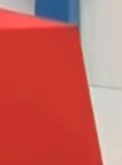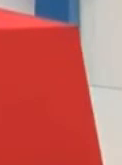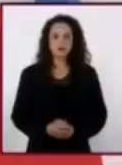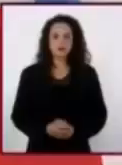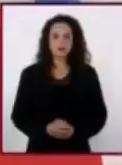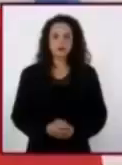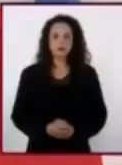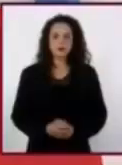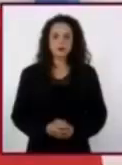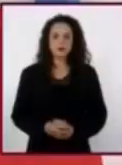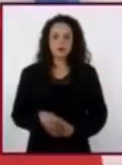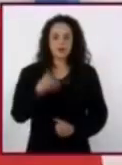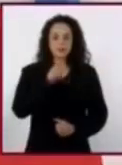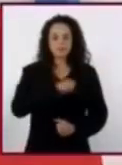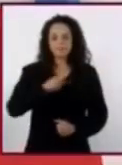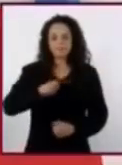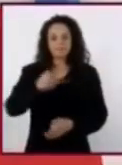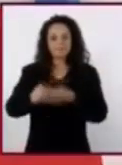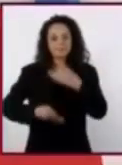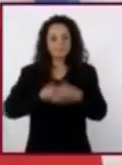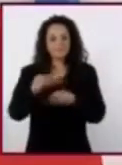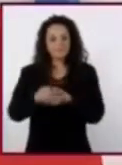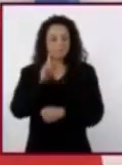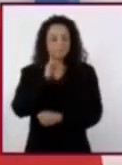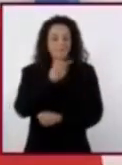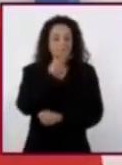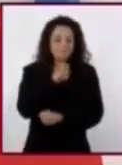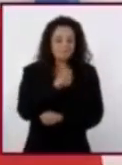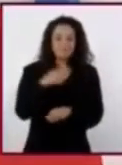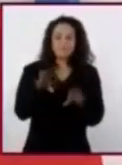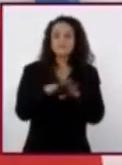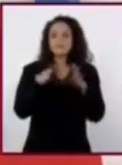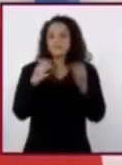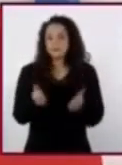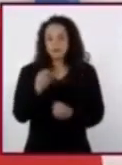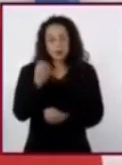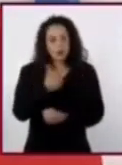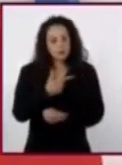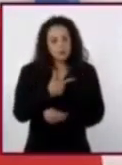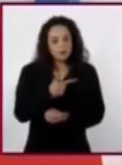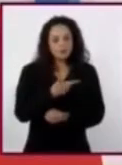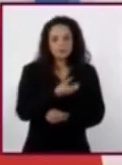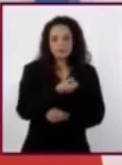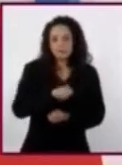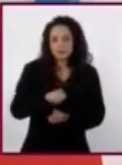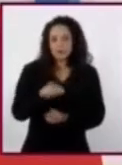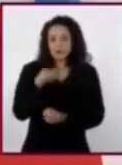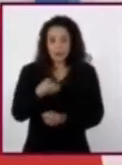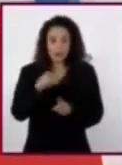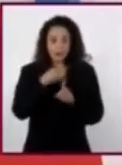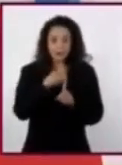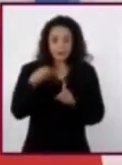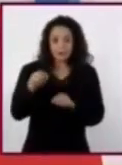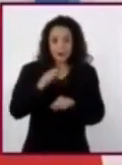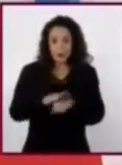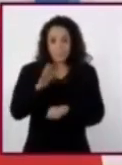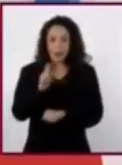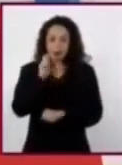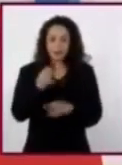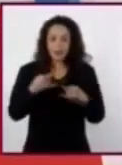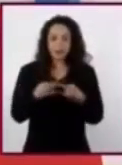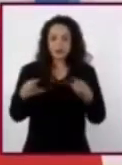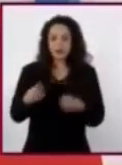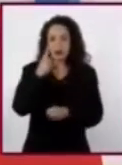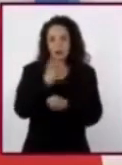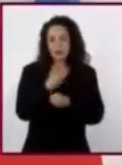Saludos a todas y todos. ¿Cómo están? Qué gusto saludarles en una sesión más de Historia primer